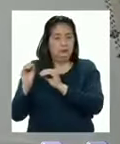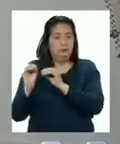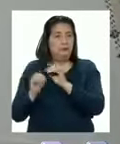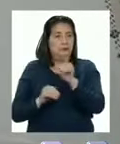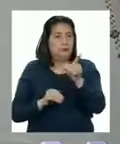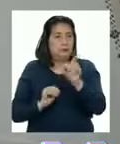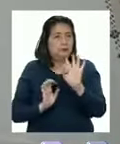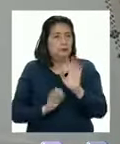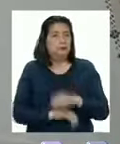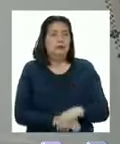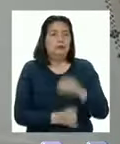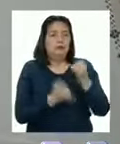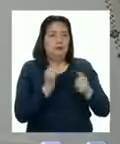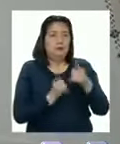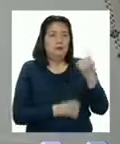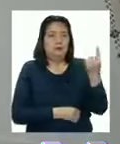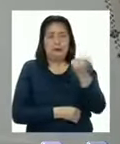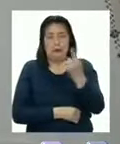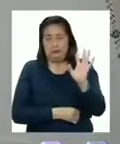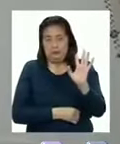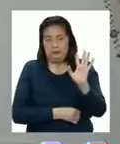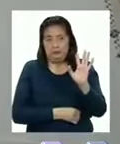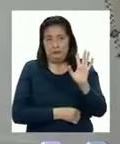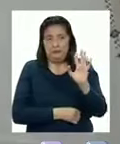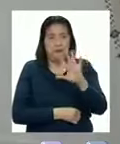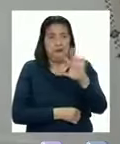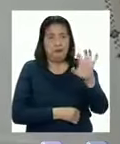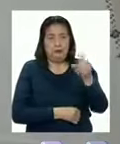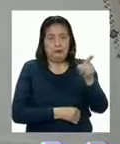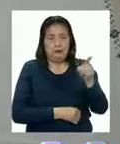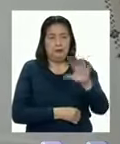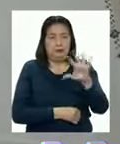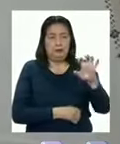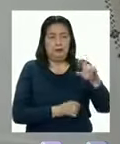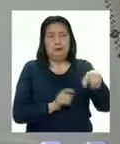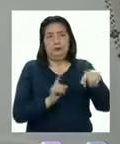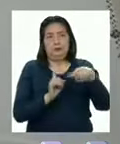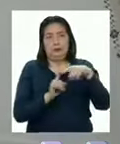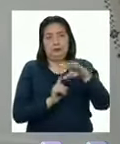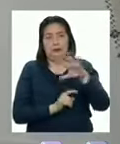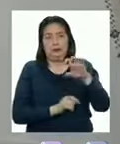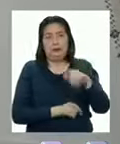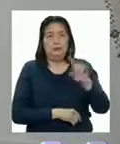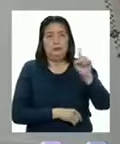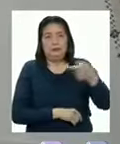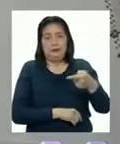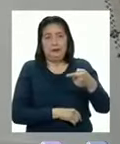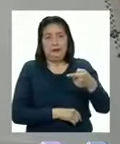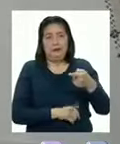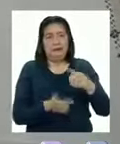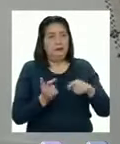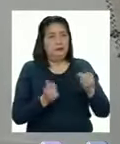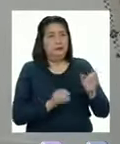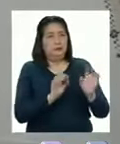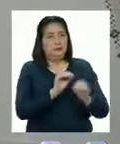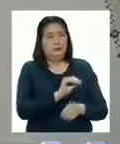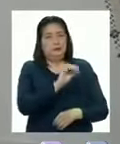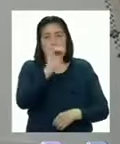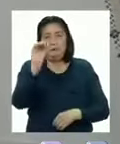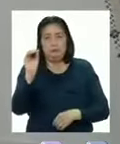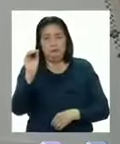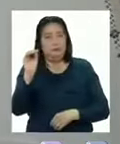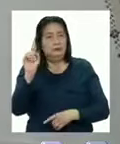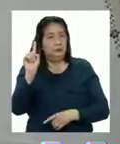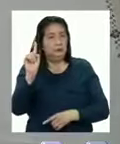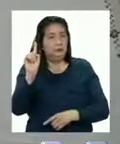Y finalmente cada piedrita es quinientos Quinientos más quinientos es mil Entonces voy a reemplazar estas